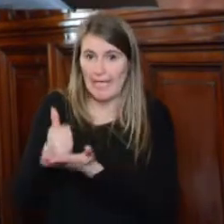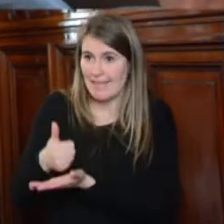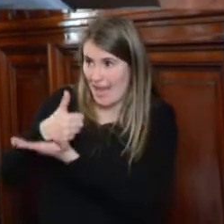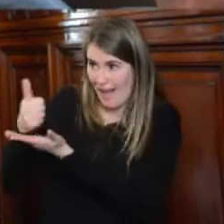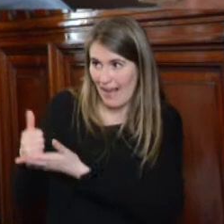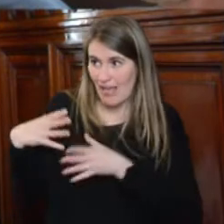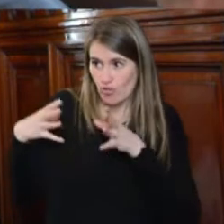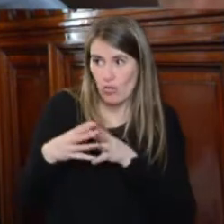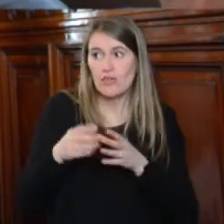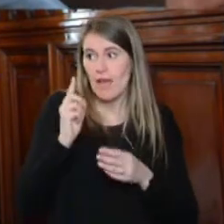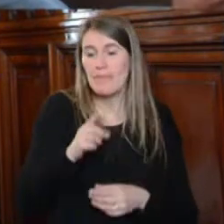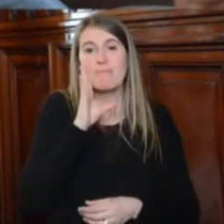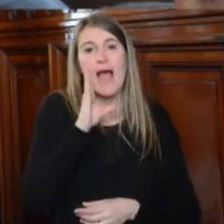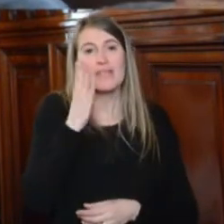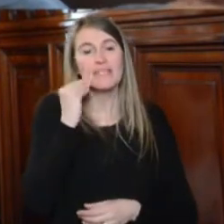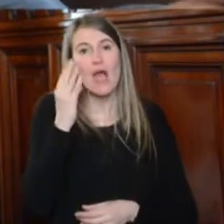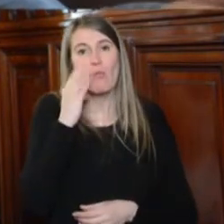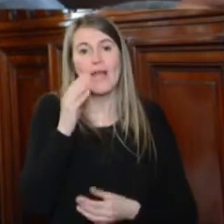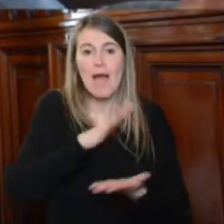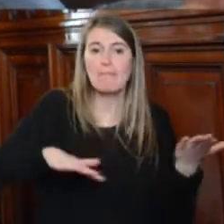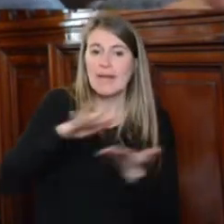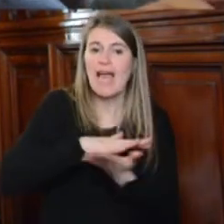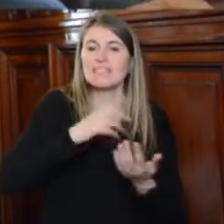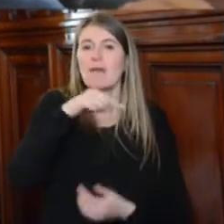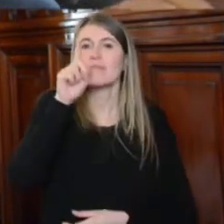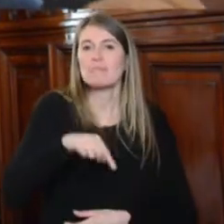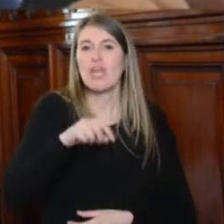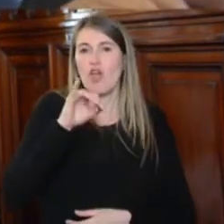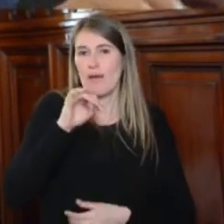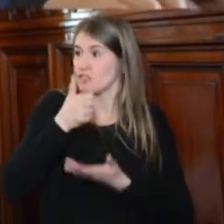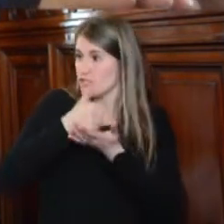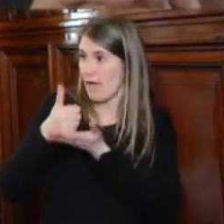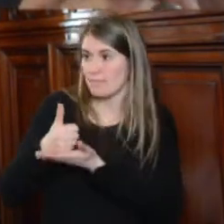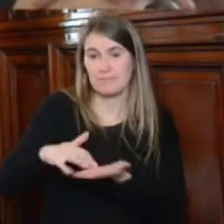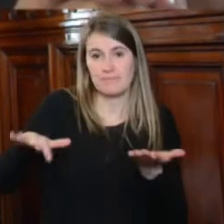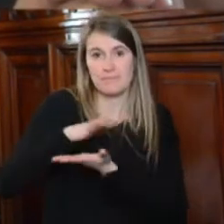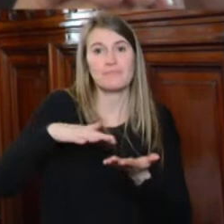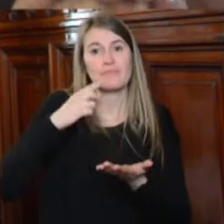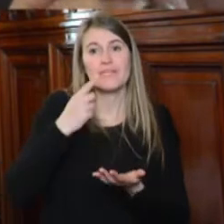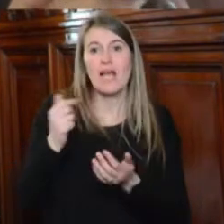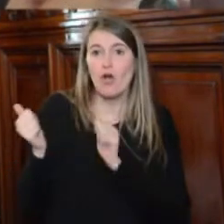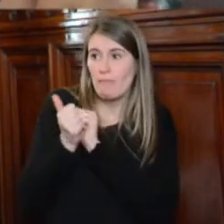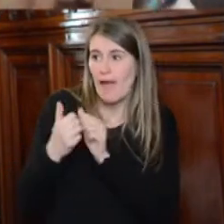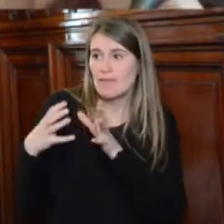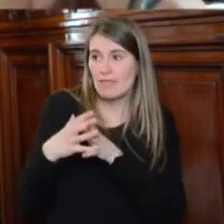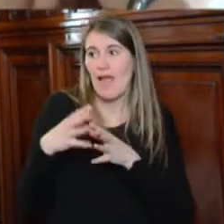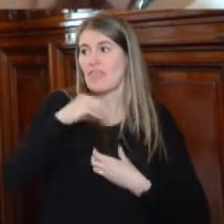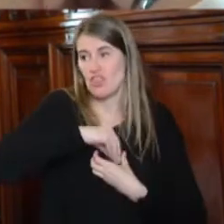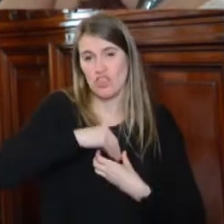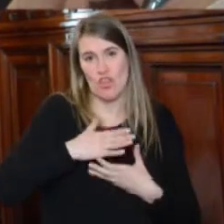esencialmente a las madres y abuelas de la Plaza de Mayo, aquí presentes, que nos acompañen y las llevamos también el corazón.